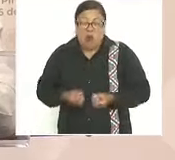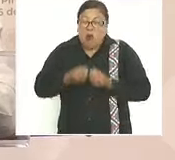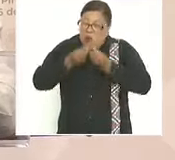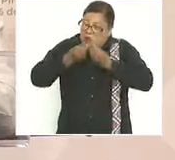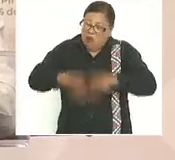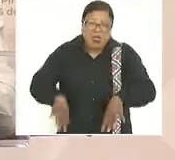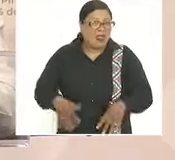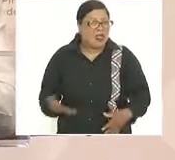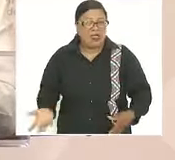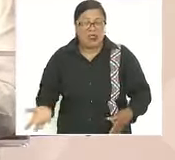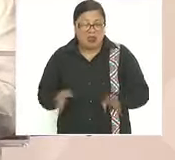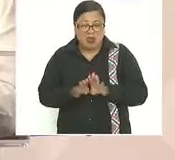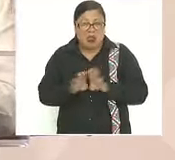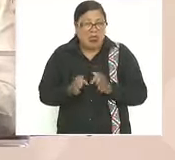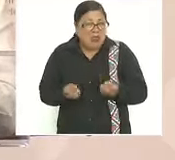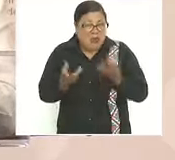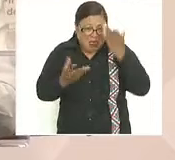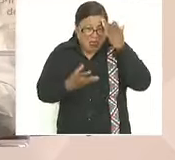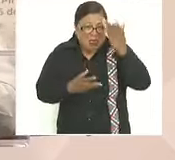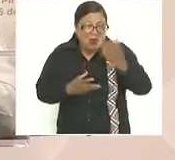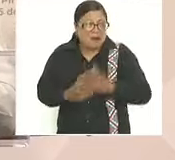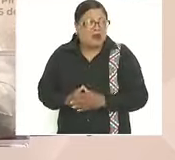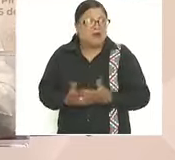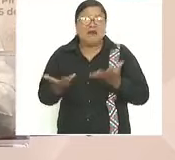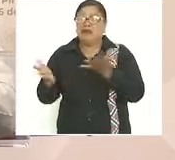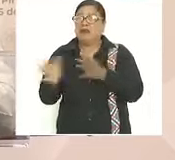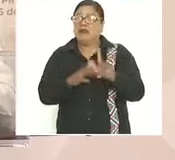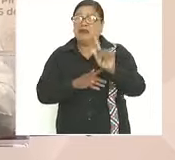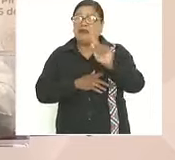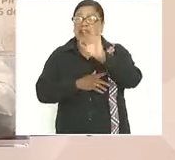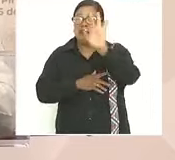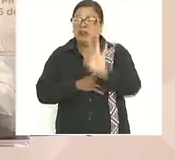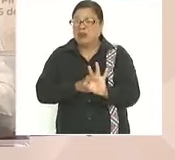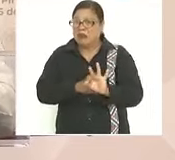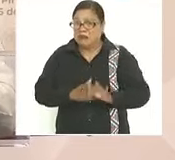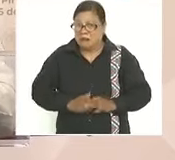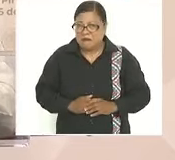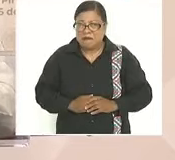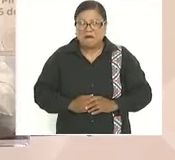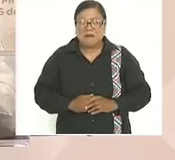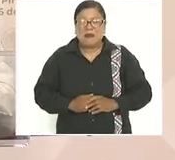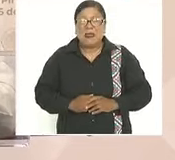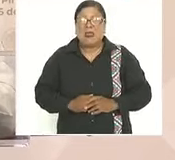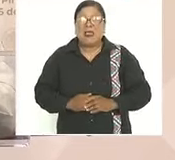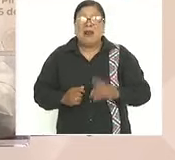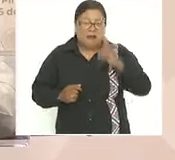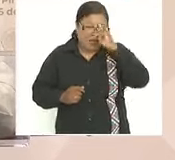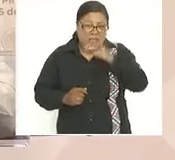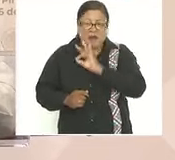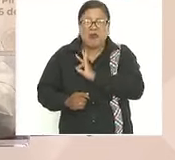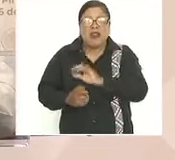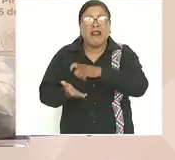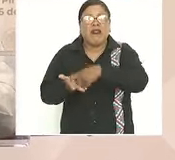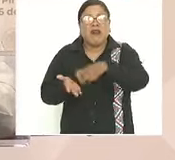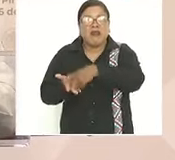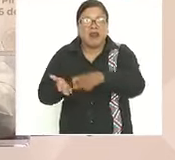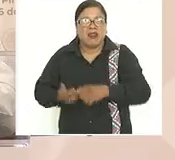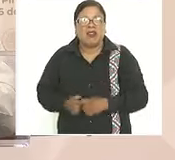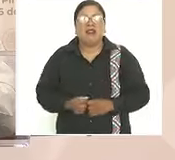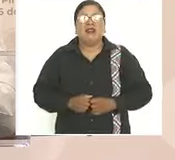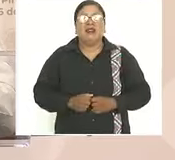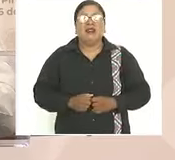en todo este periodo? como el 70% del poder de compra del